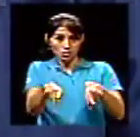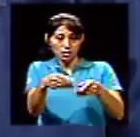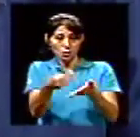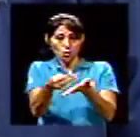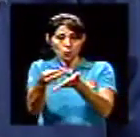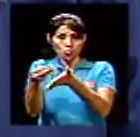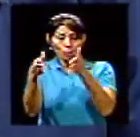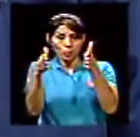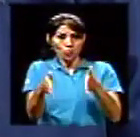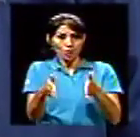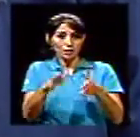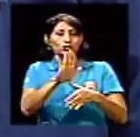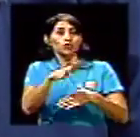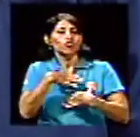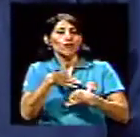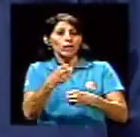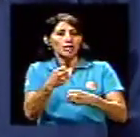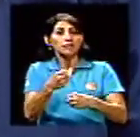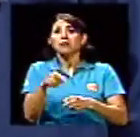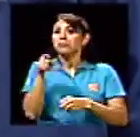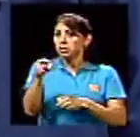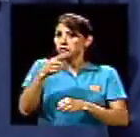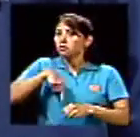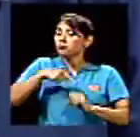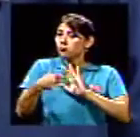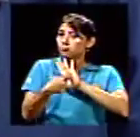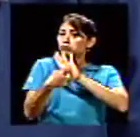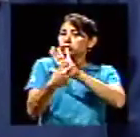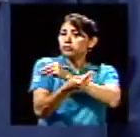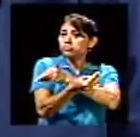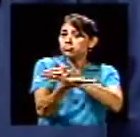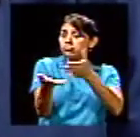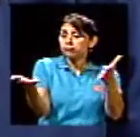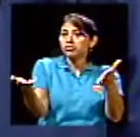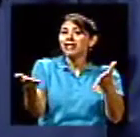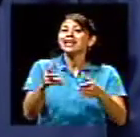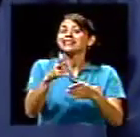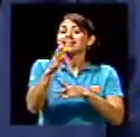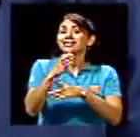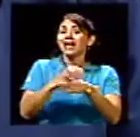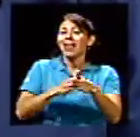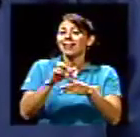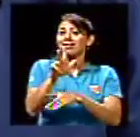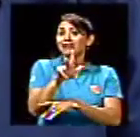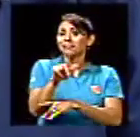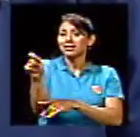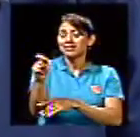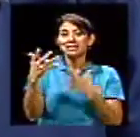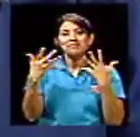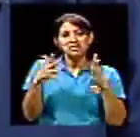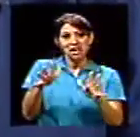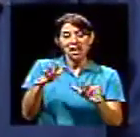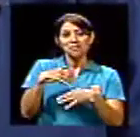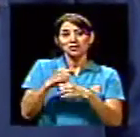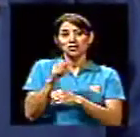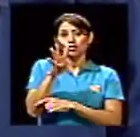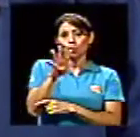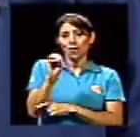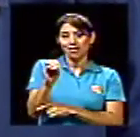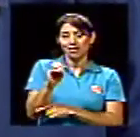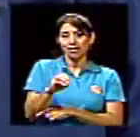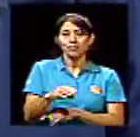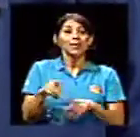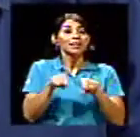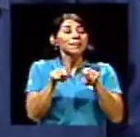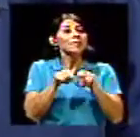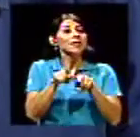proyección y es trimestral y ya llevamos 40, 40 mediciones. Y una encuesta que se hace a final de año en el curso